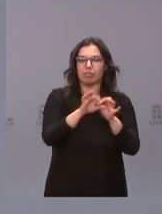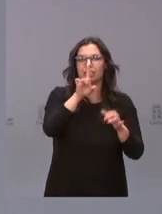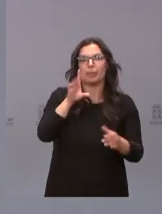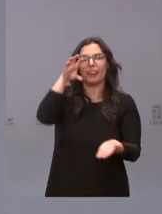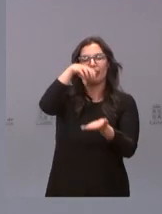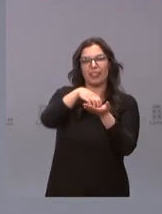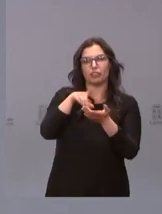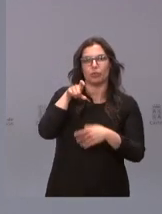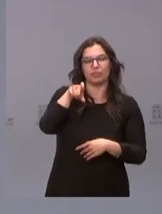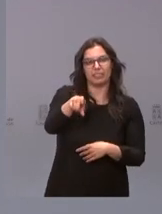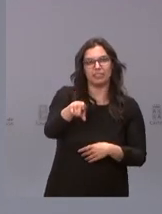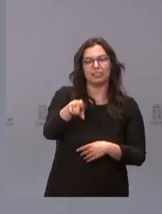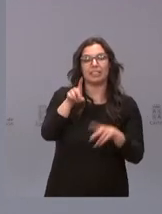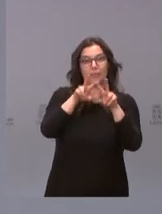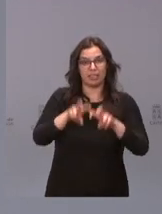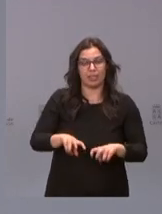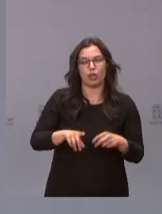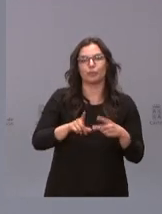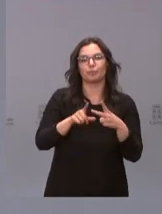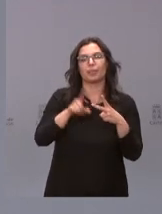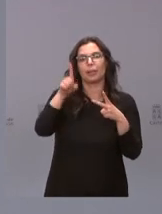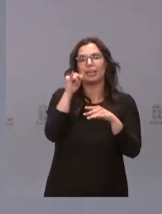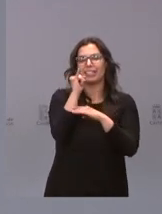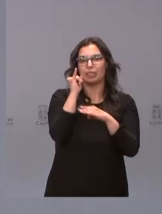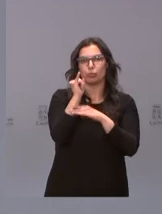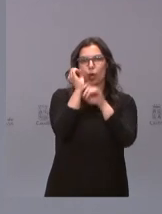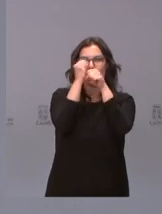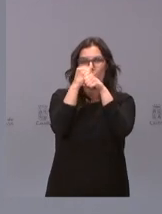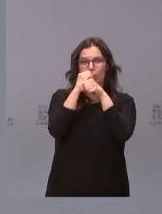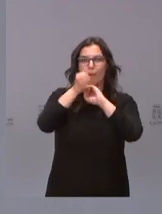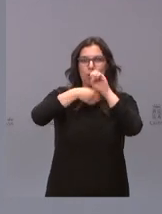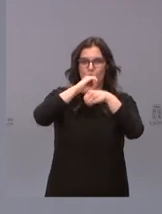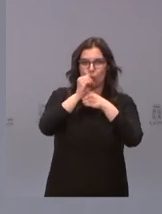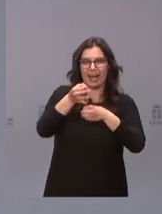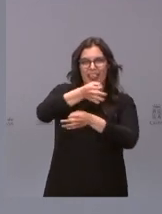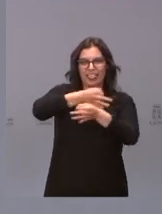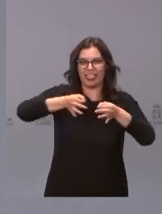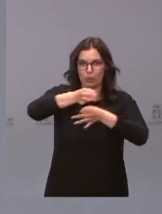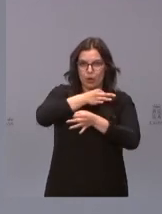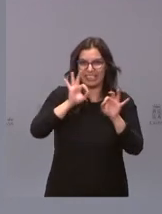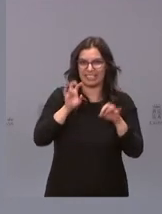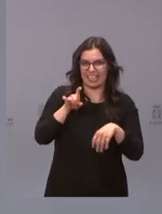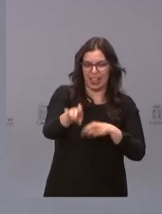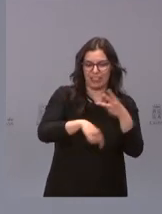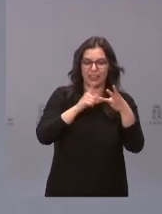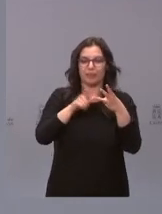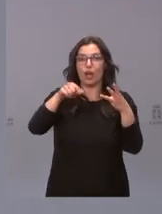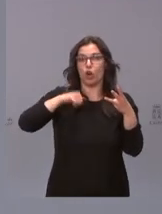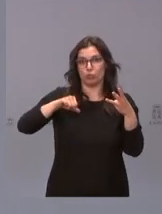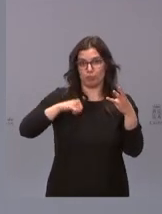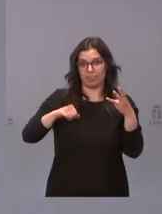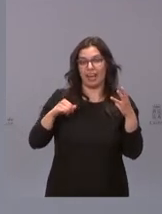Investigación del Cáncer, con el Instituto de Biología Molecular y Celular del Cáncer, con el Hospital